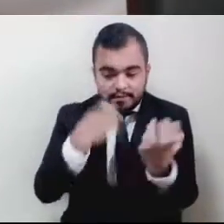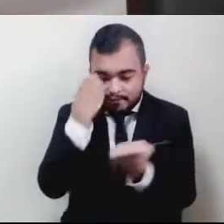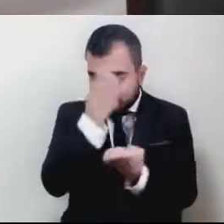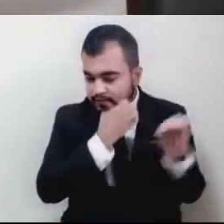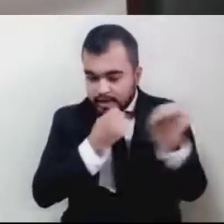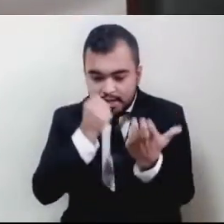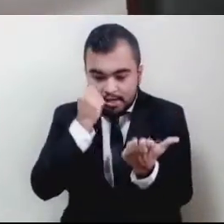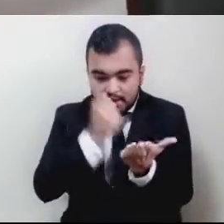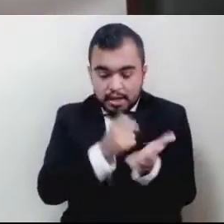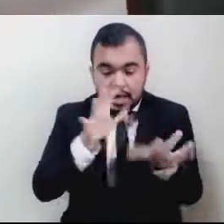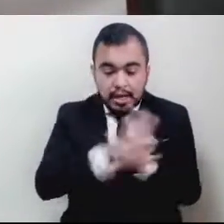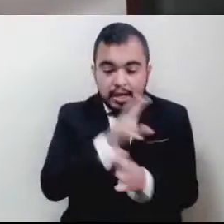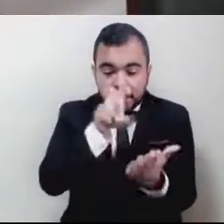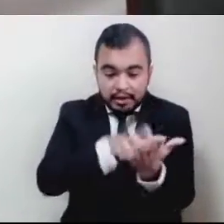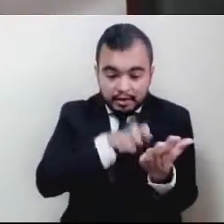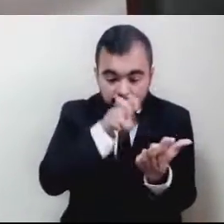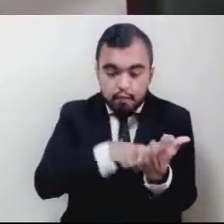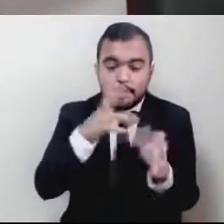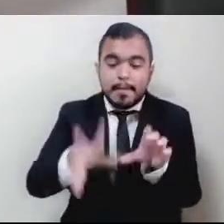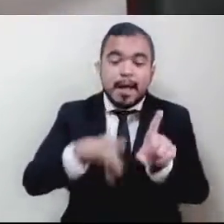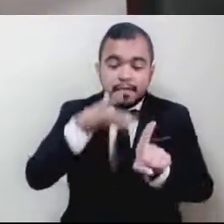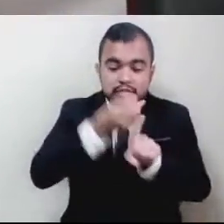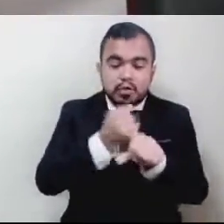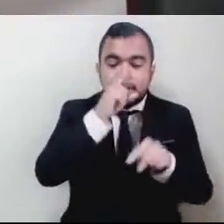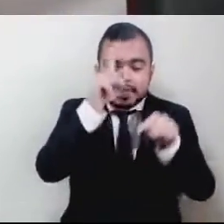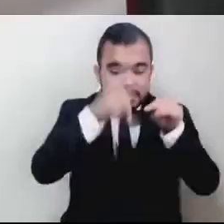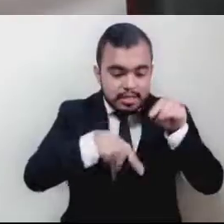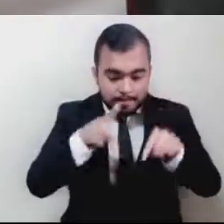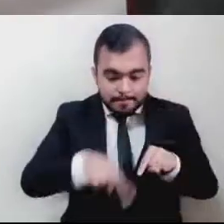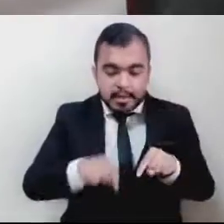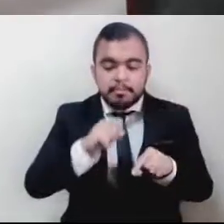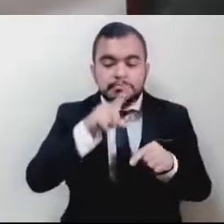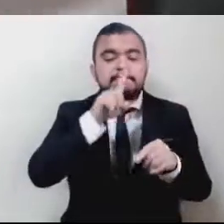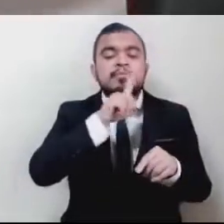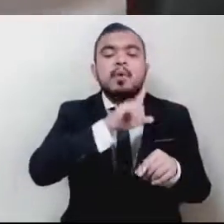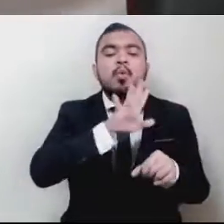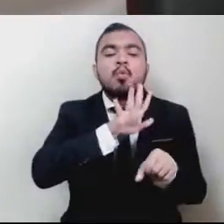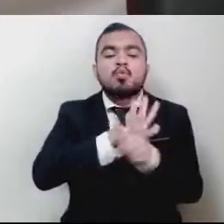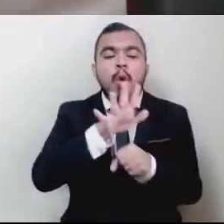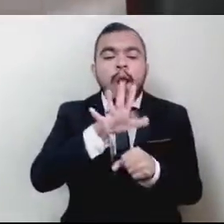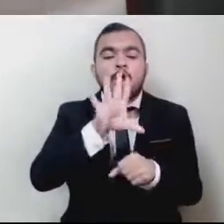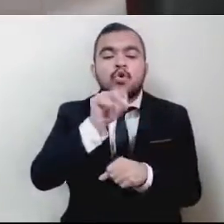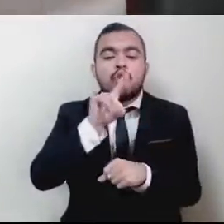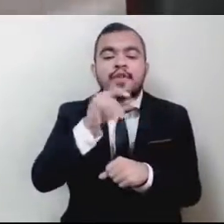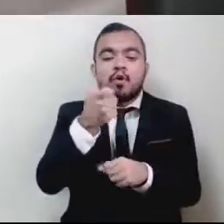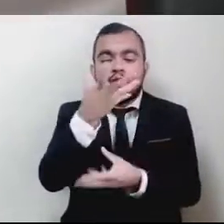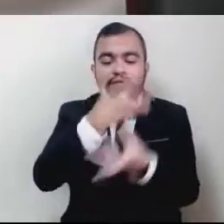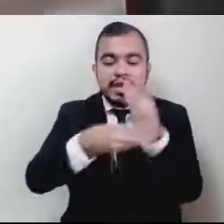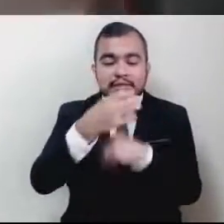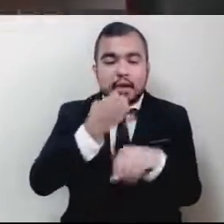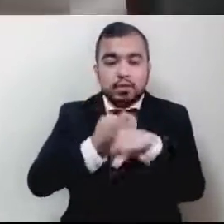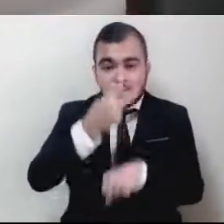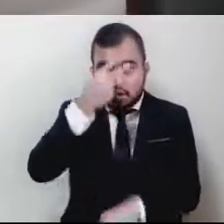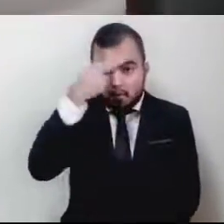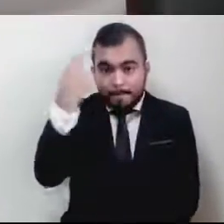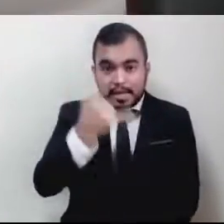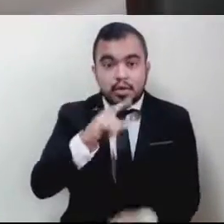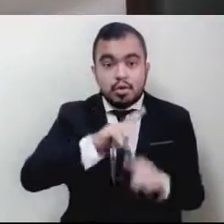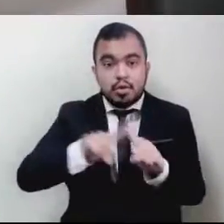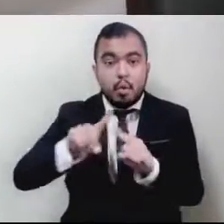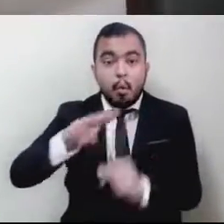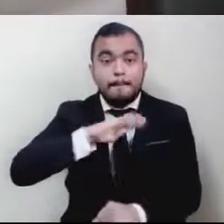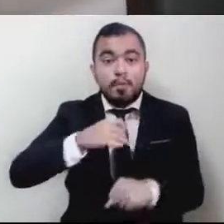adiciona y derogan diversas disposiciones al Código Financiero del Estado de México y Municipios, del Código